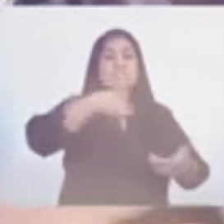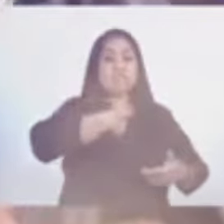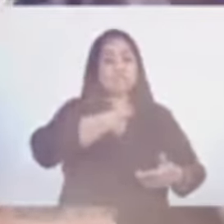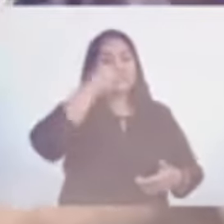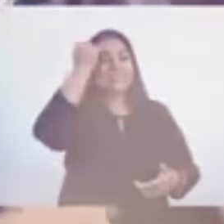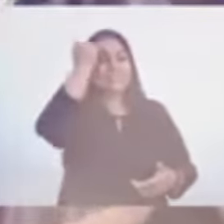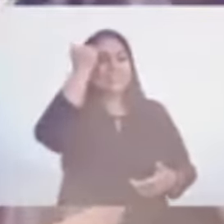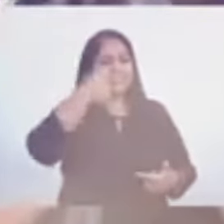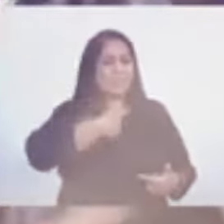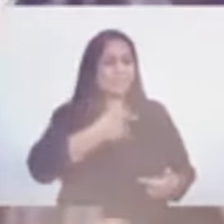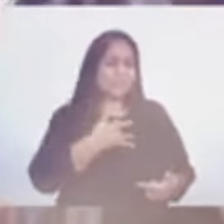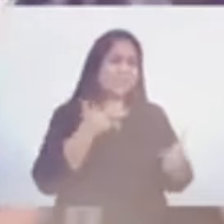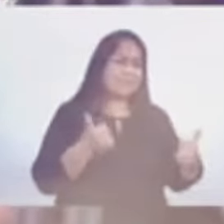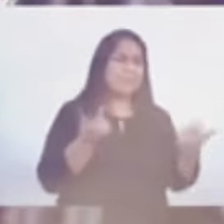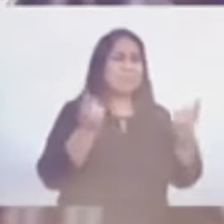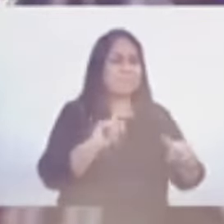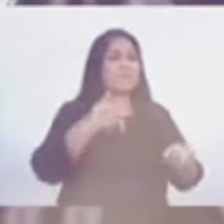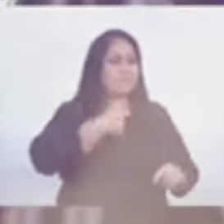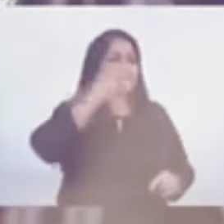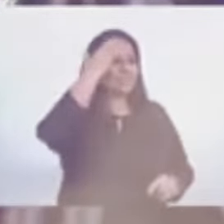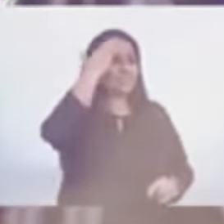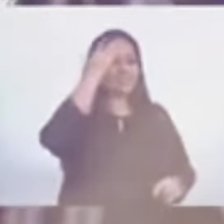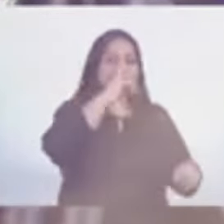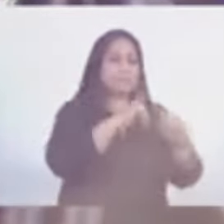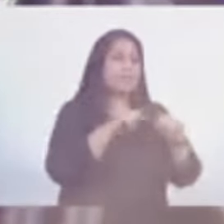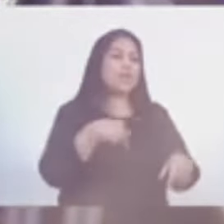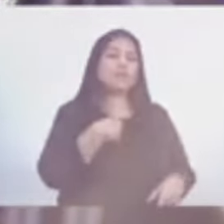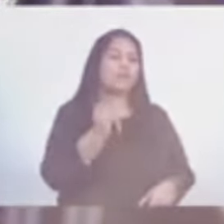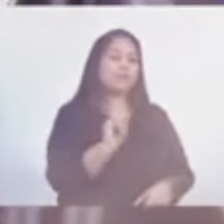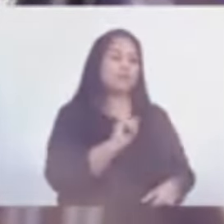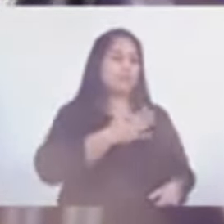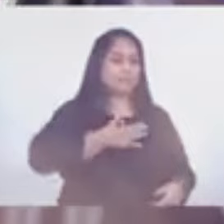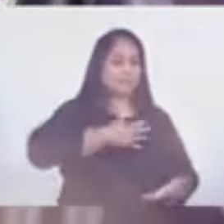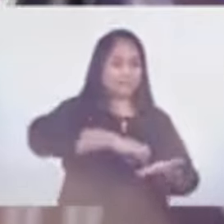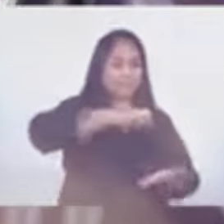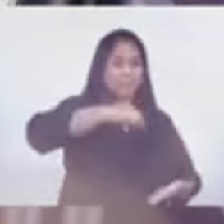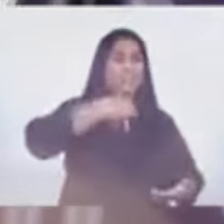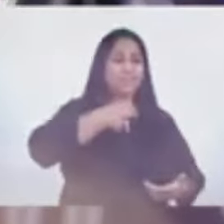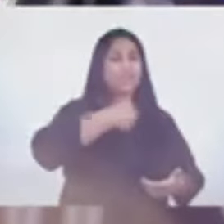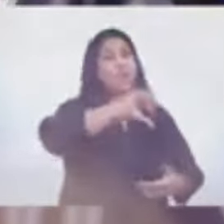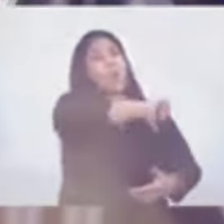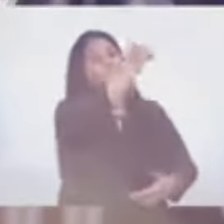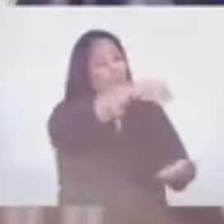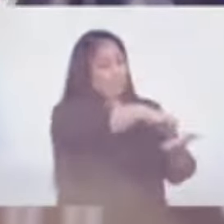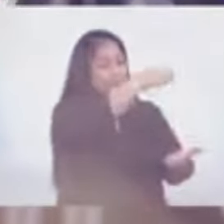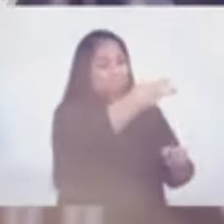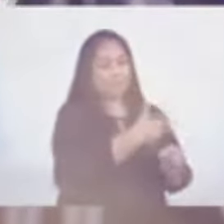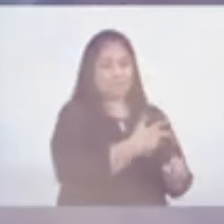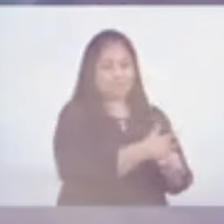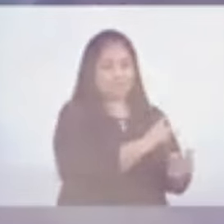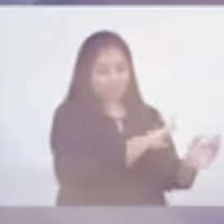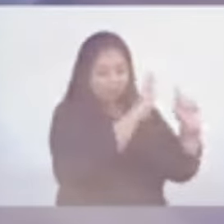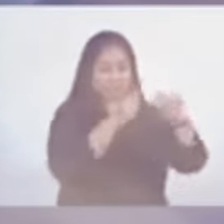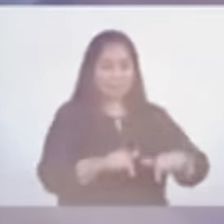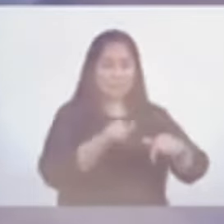conciencia, me sentía muy bien, pero tenía la conciencia de que no era mi país, que yo venía de otro país que era Guatemala. Y esa